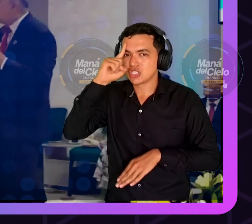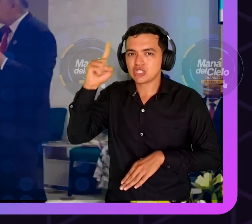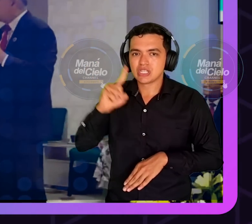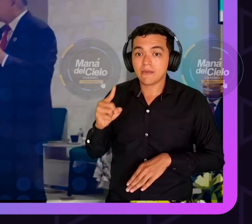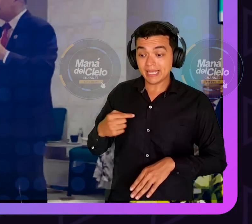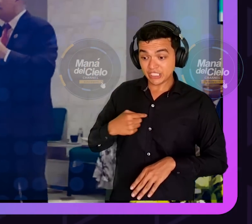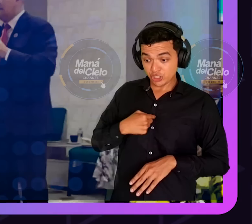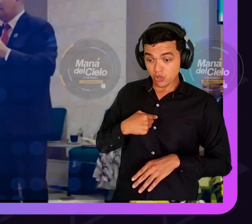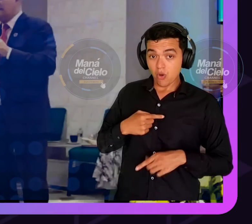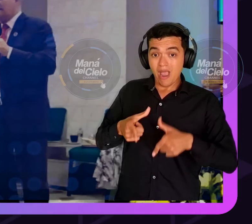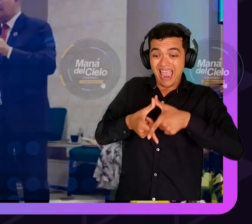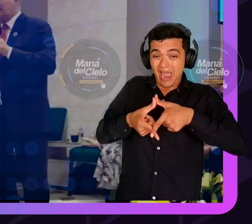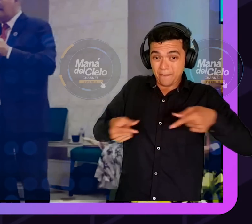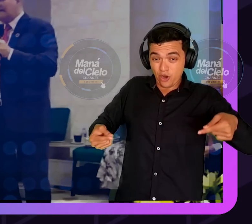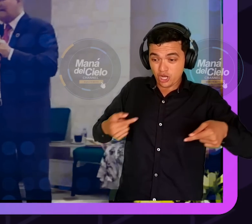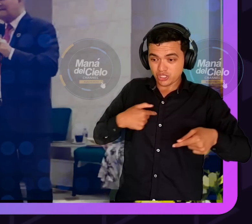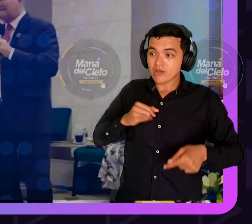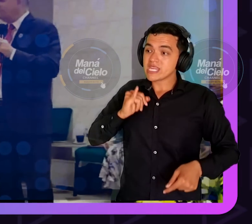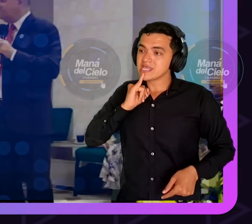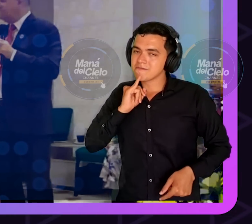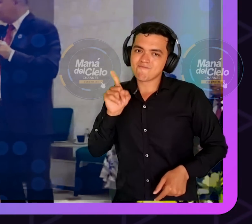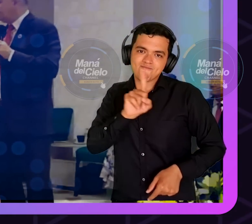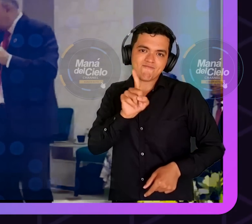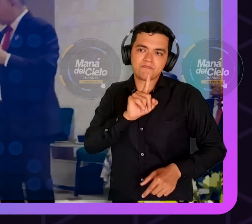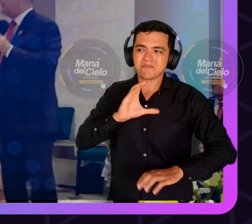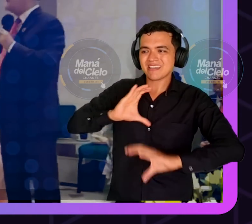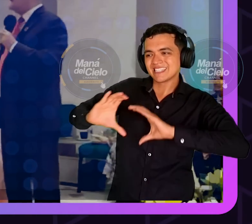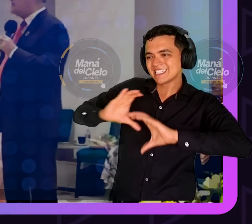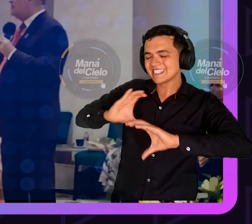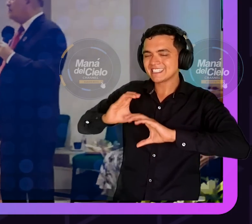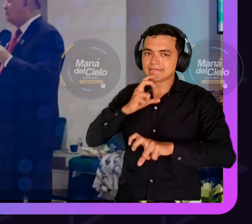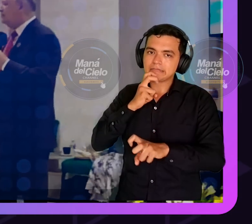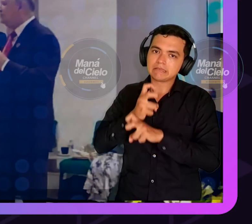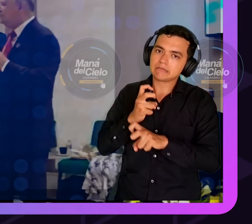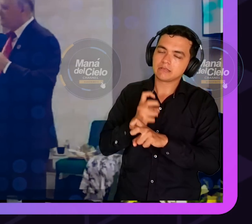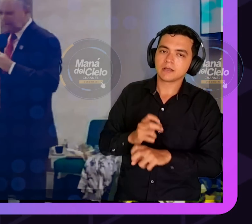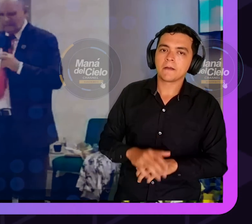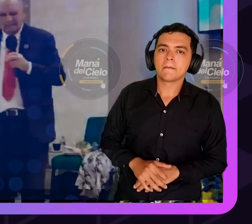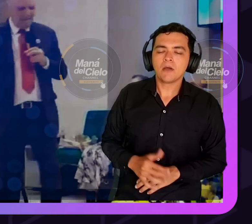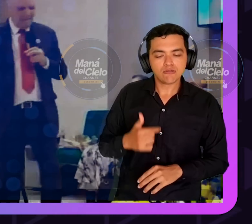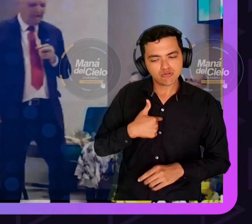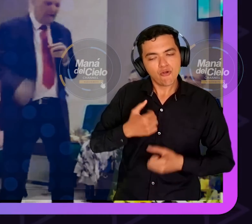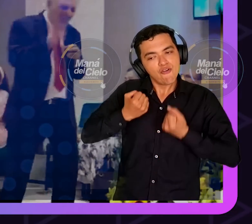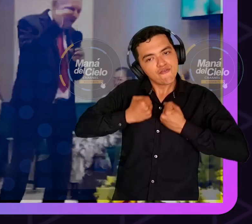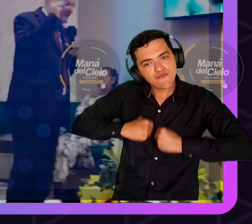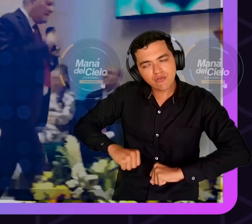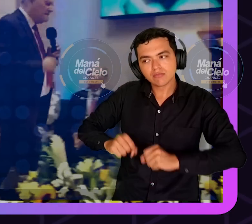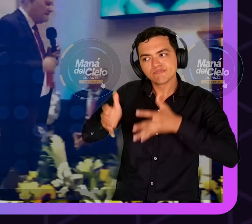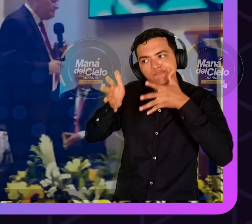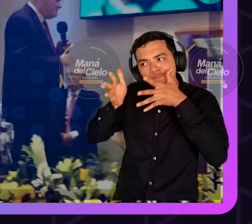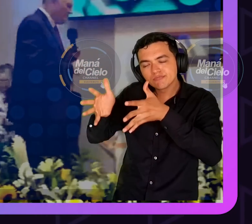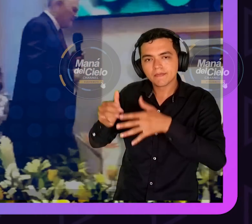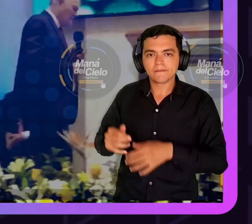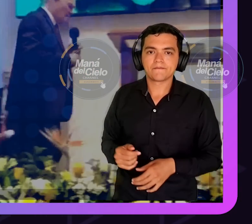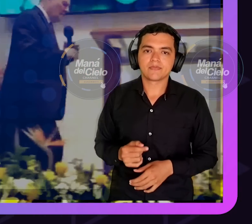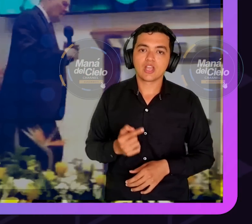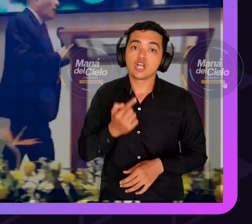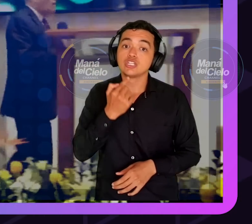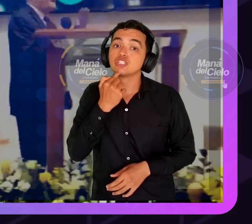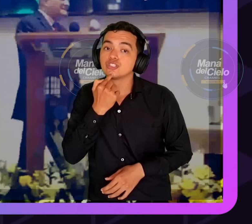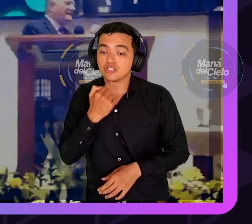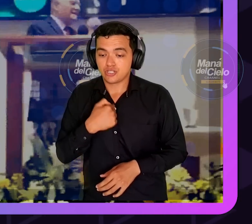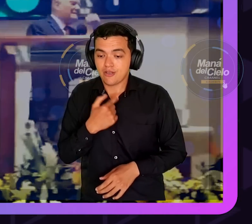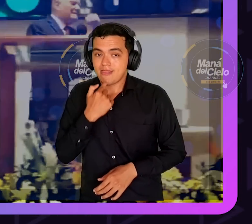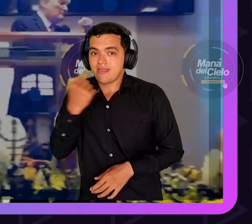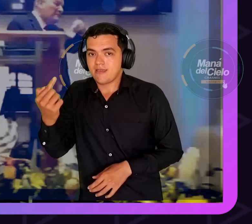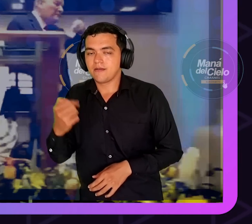de inglés. Y dije, ahí está, yo tengo que decirle algo. Y al fin le dije, ahora que